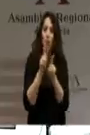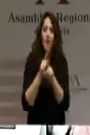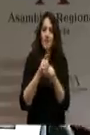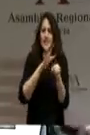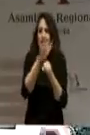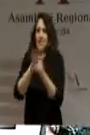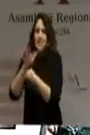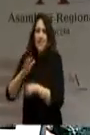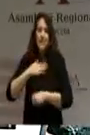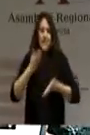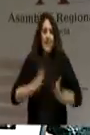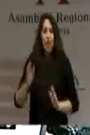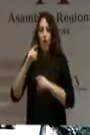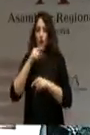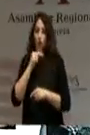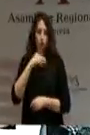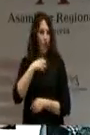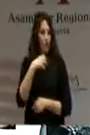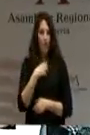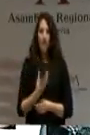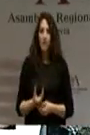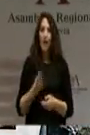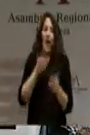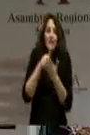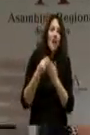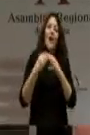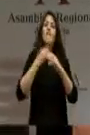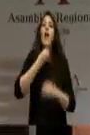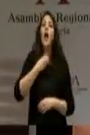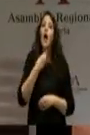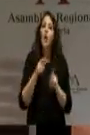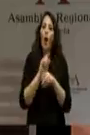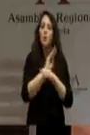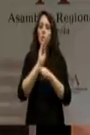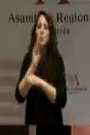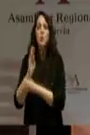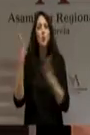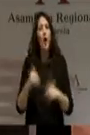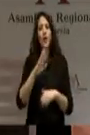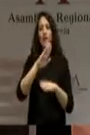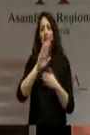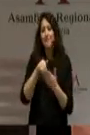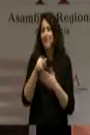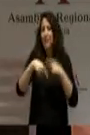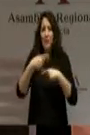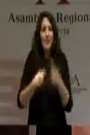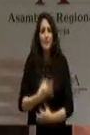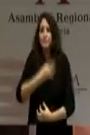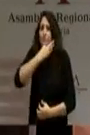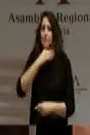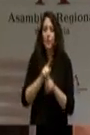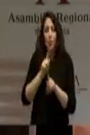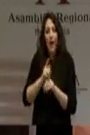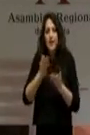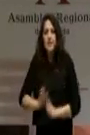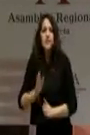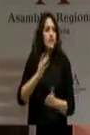de hijos y nietos. Ni se acordó de las becas que no llegan, ni de las cuentas que no le salen a las familias murcianas para que sus hijos e hijas